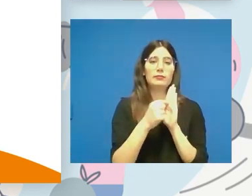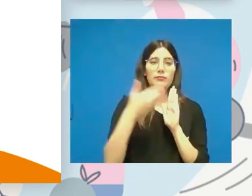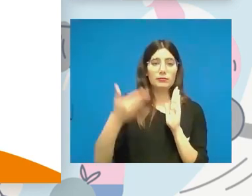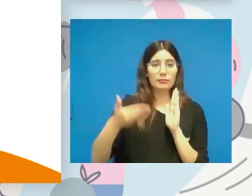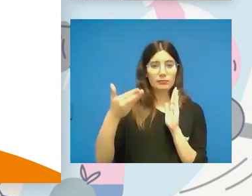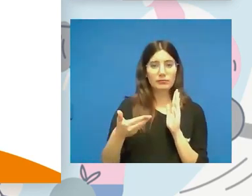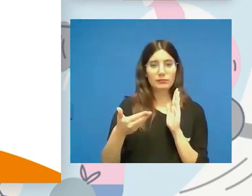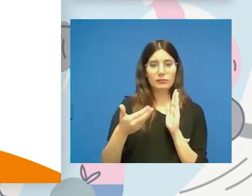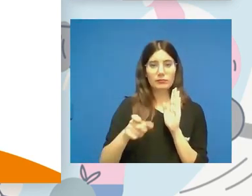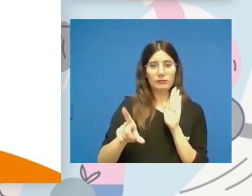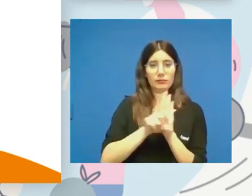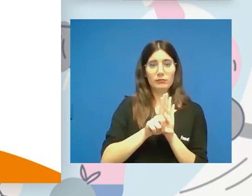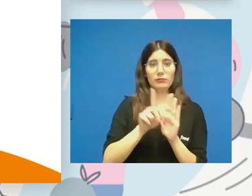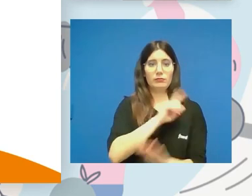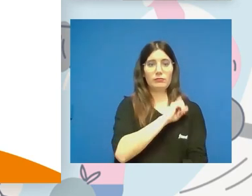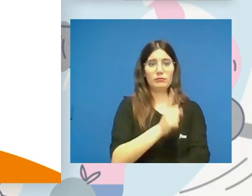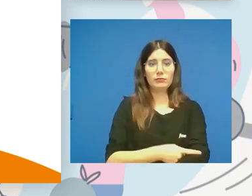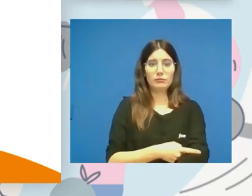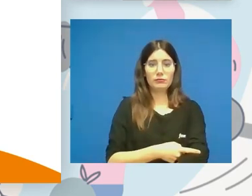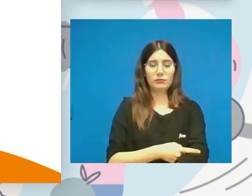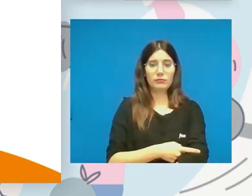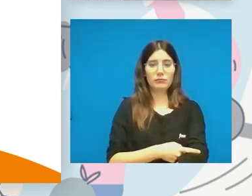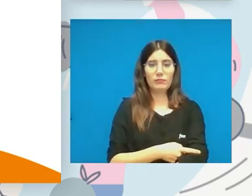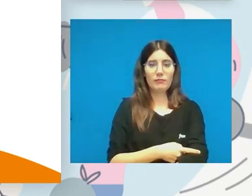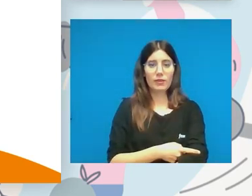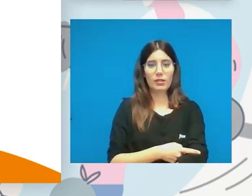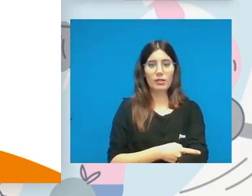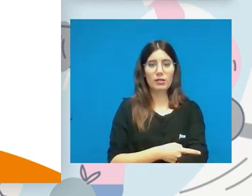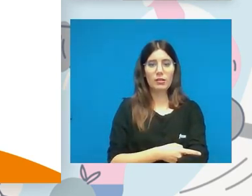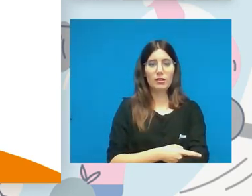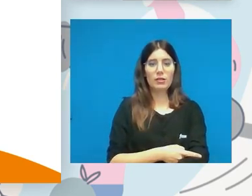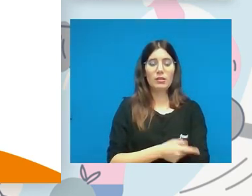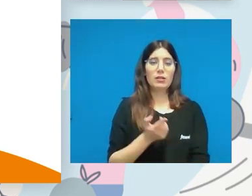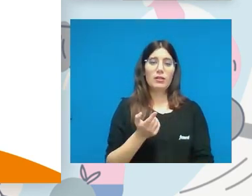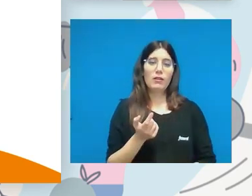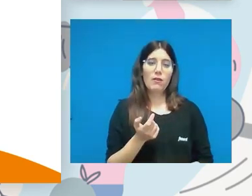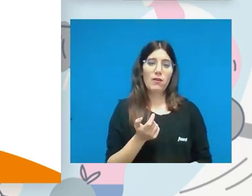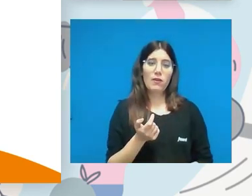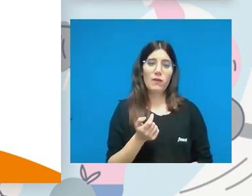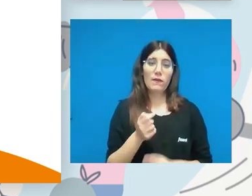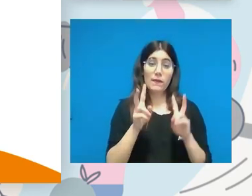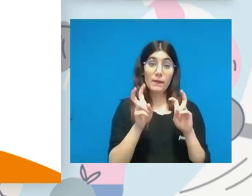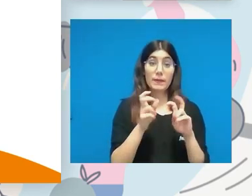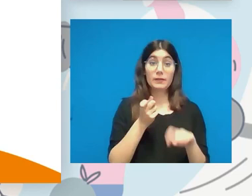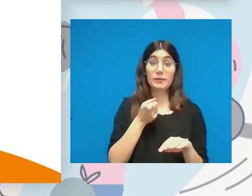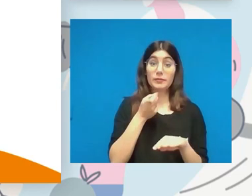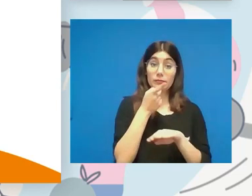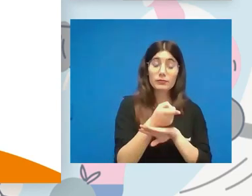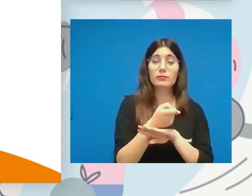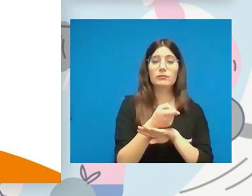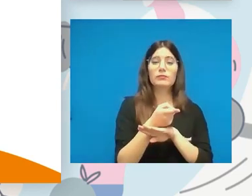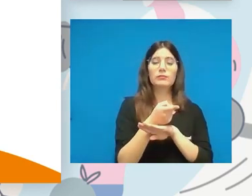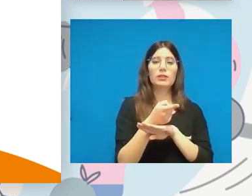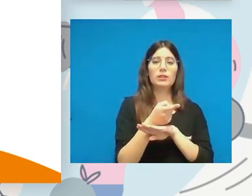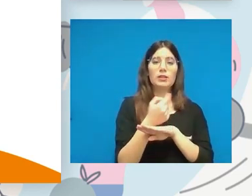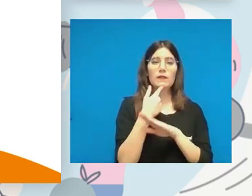la ley del deporte es la obligación que establece que